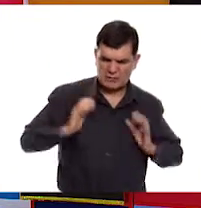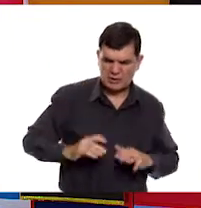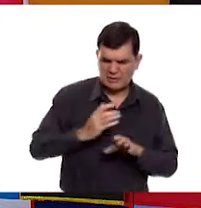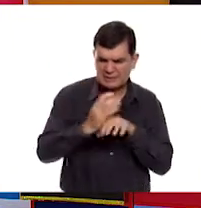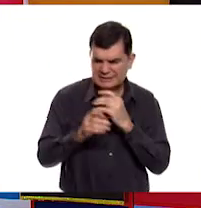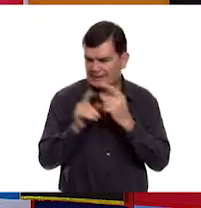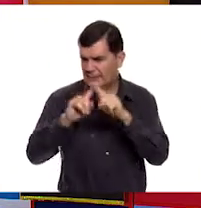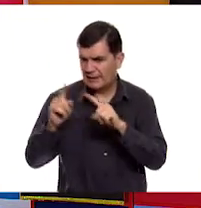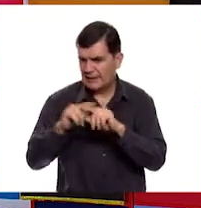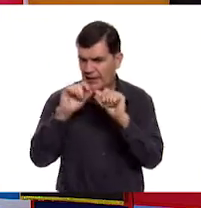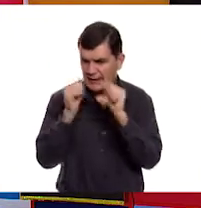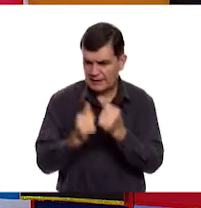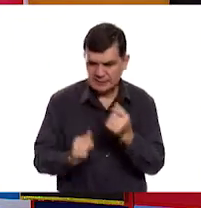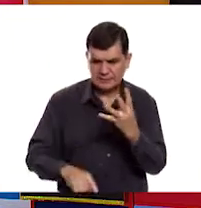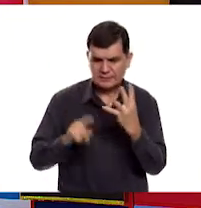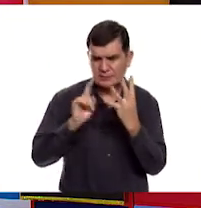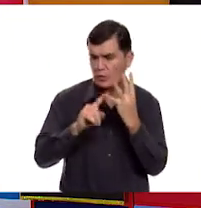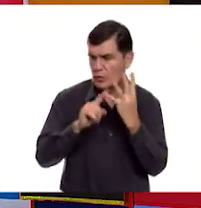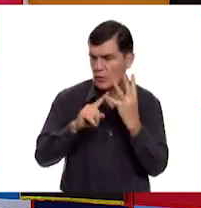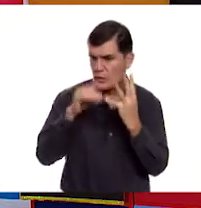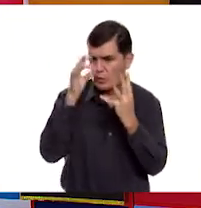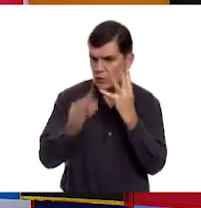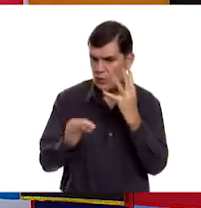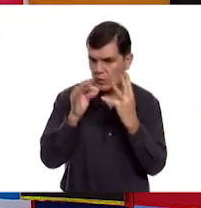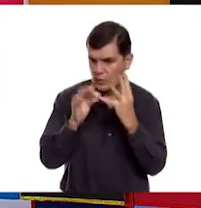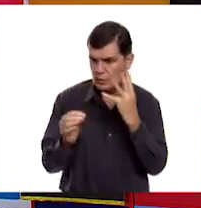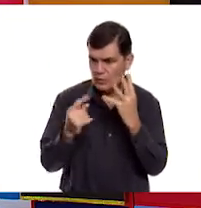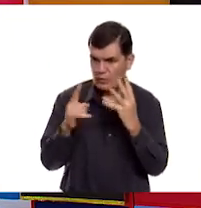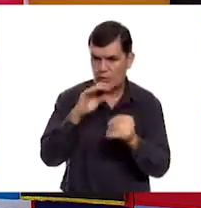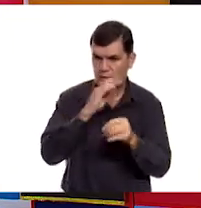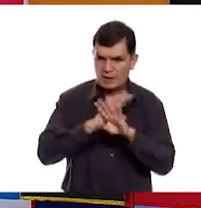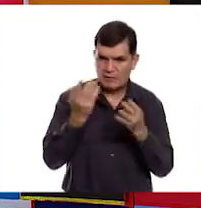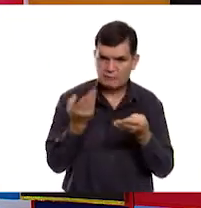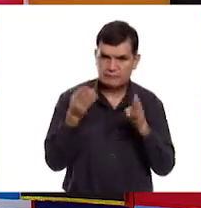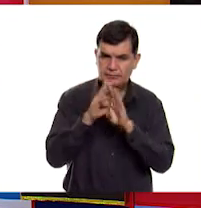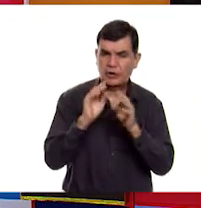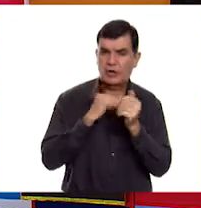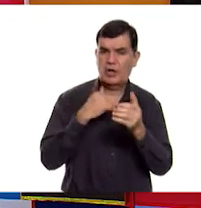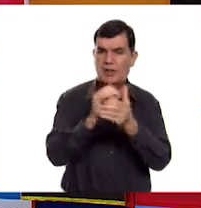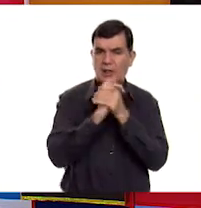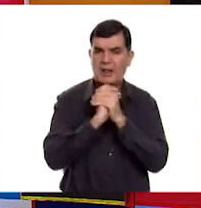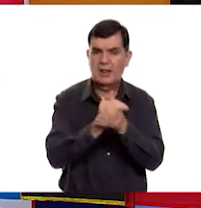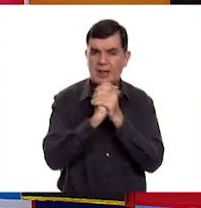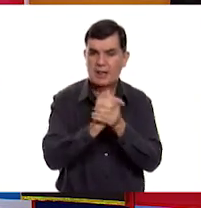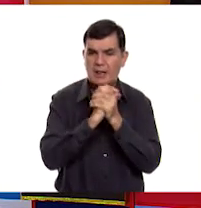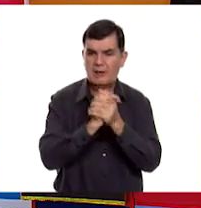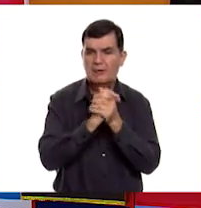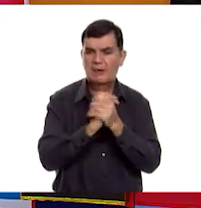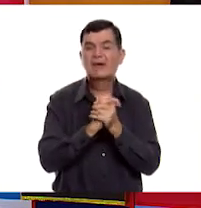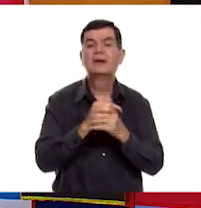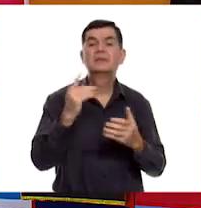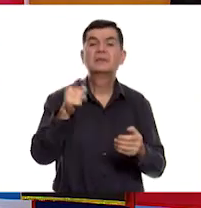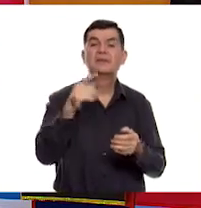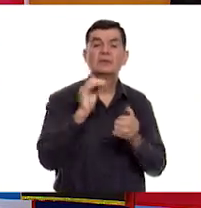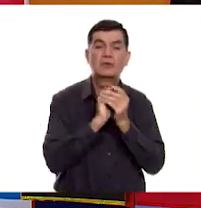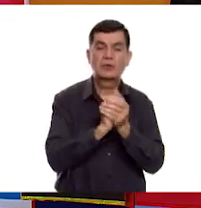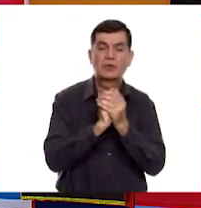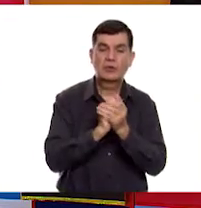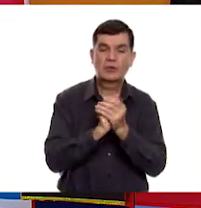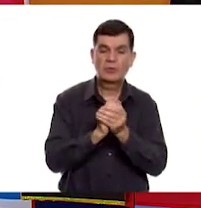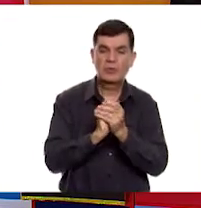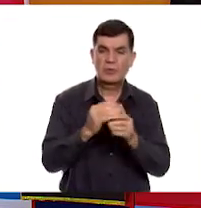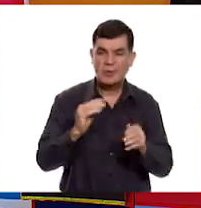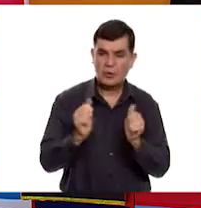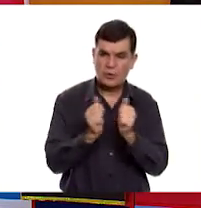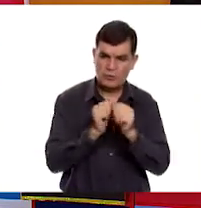entre otros. Y por último, vamos a cerrar con nuestra lotería, que se llama Lotería en